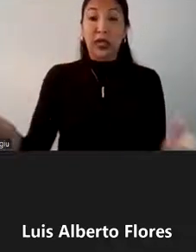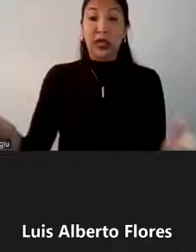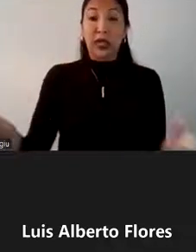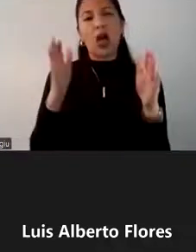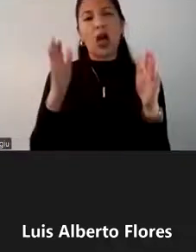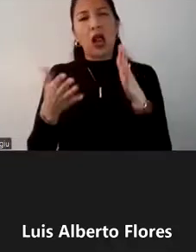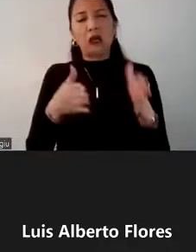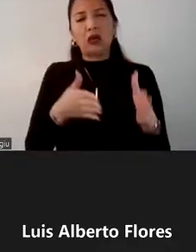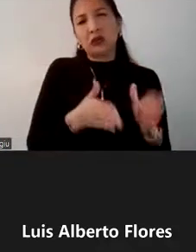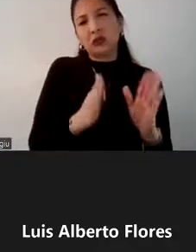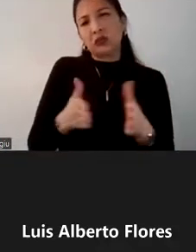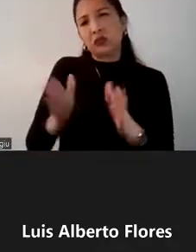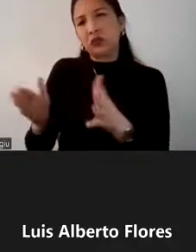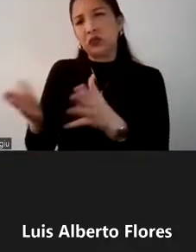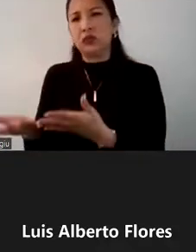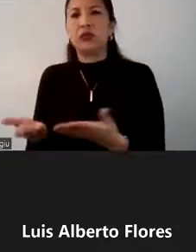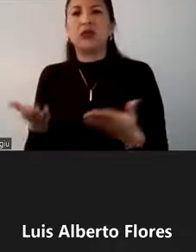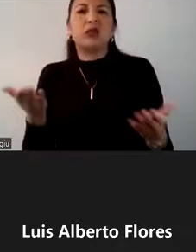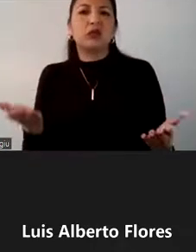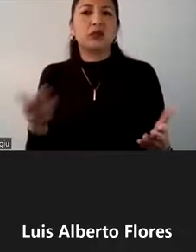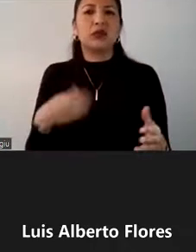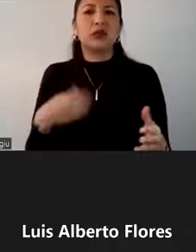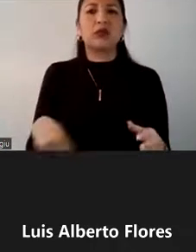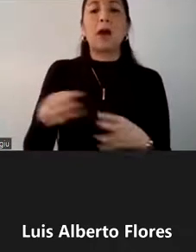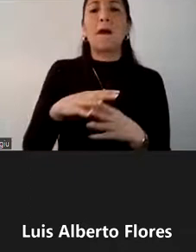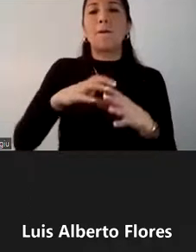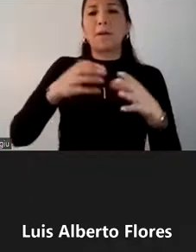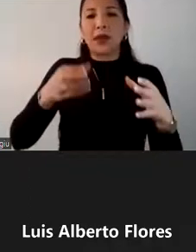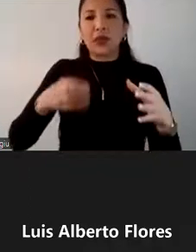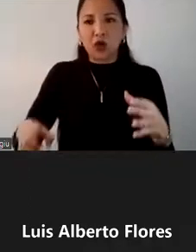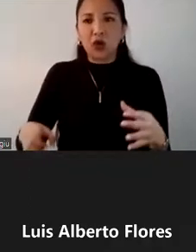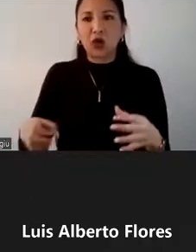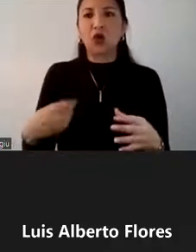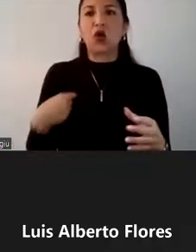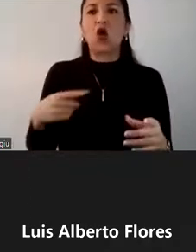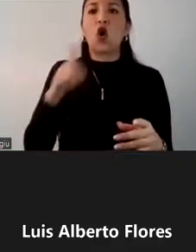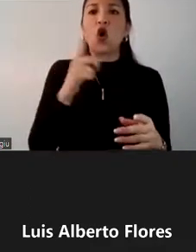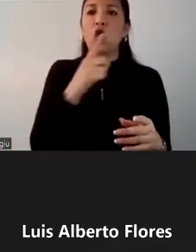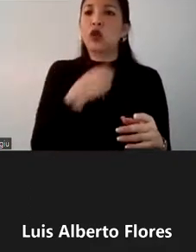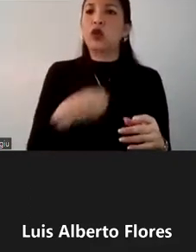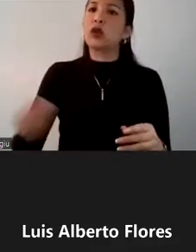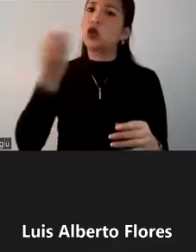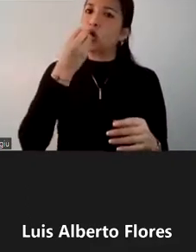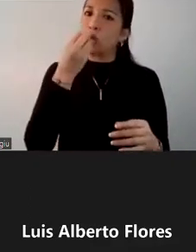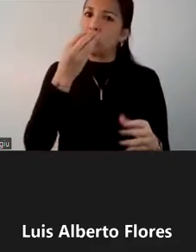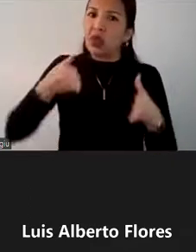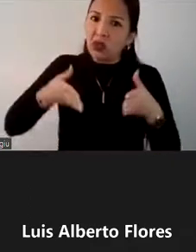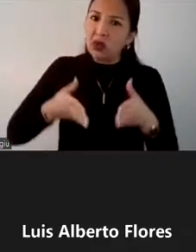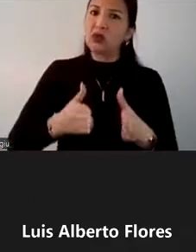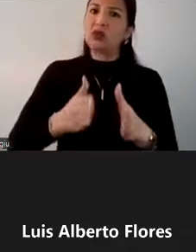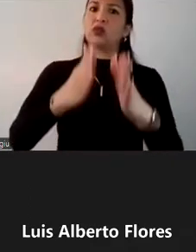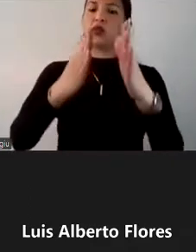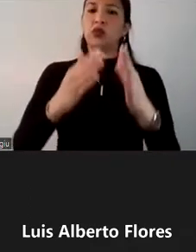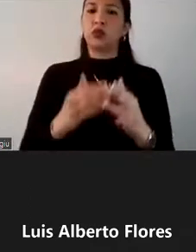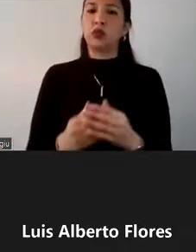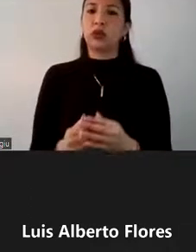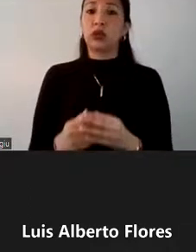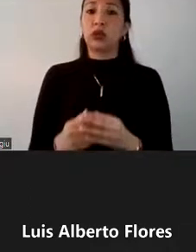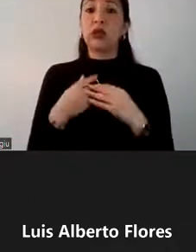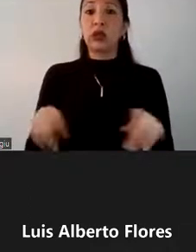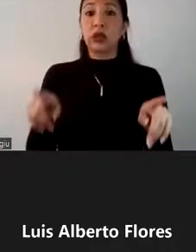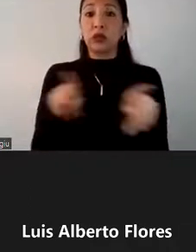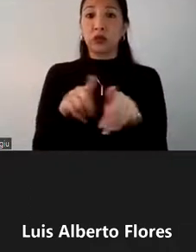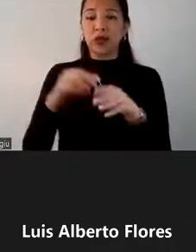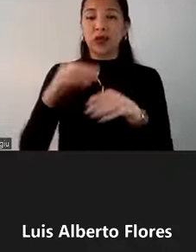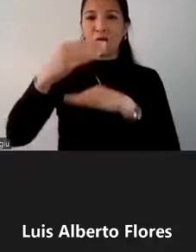actividades productivas, como lo fue la refinación del petróleo, el alojamiento y servicios de comida, transporte, y en especial al gran